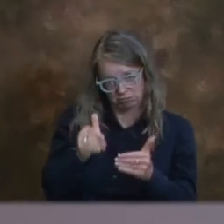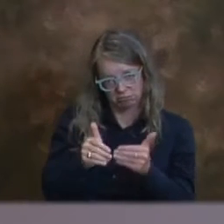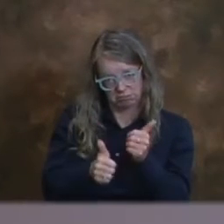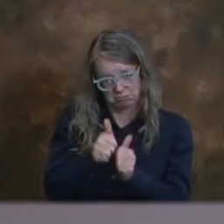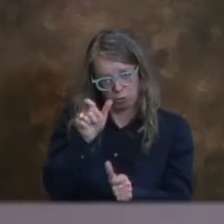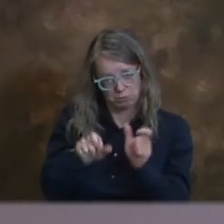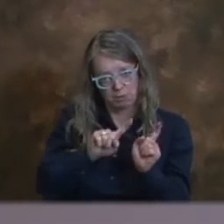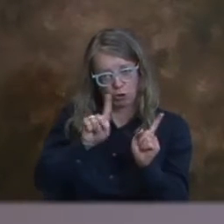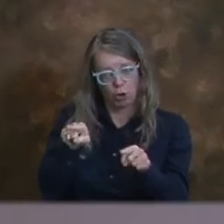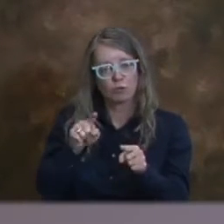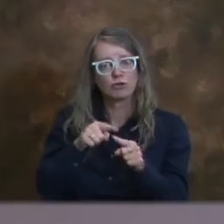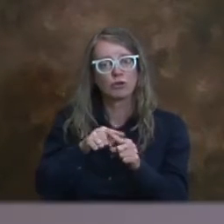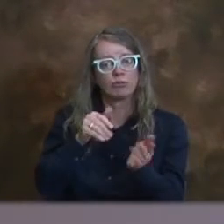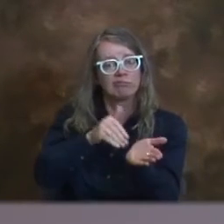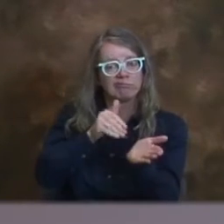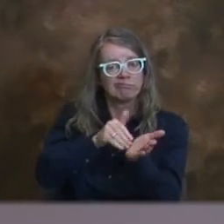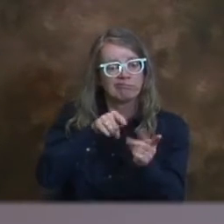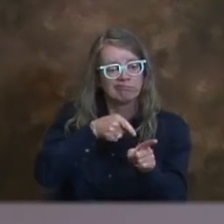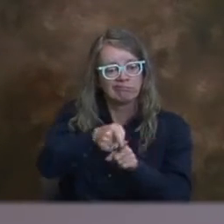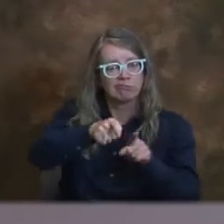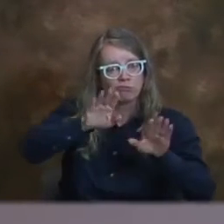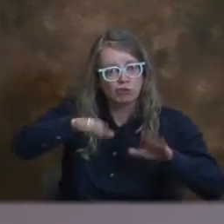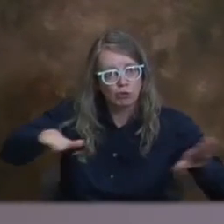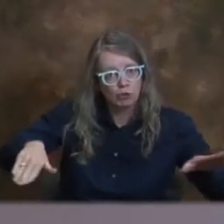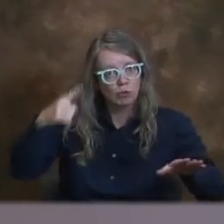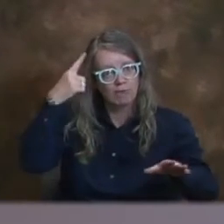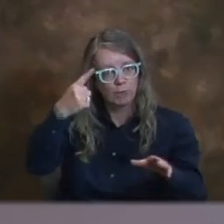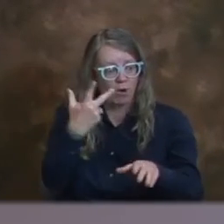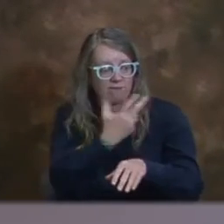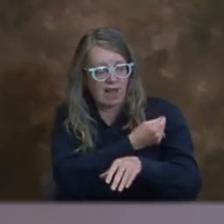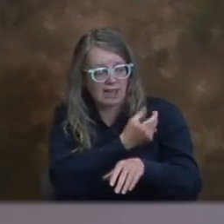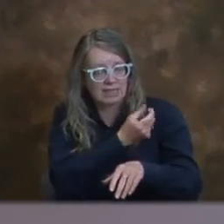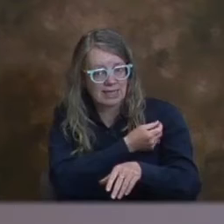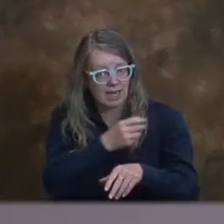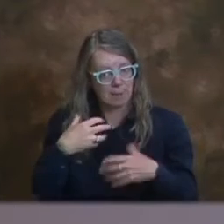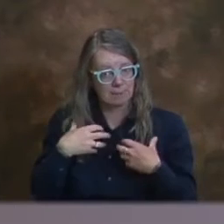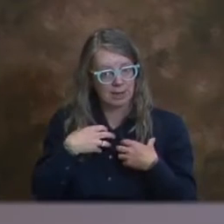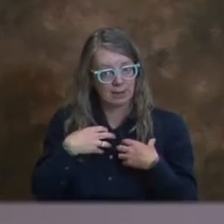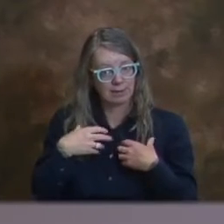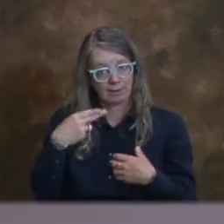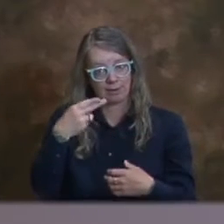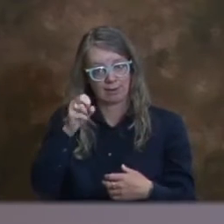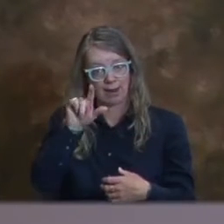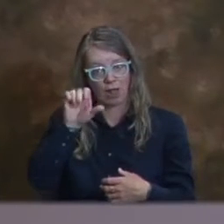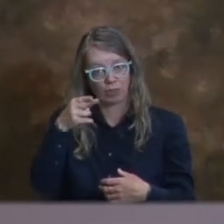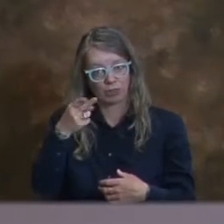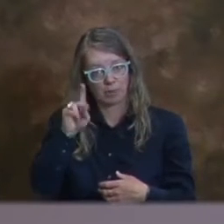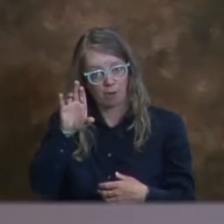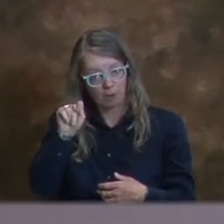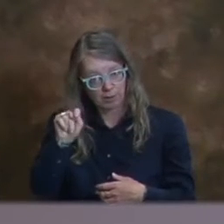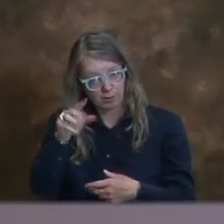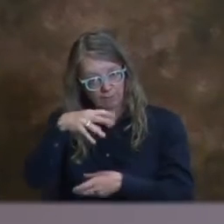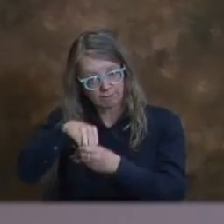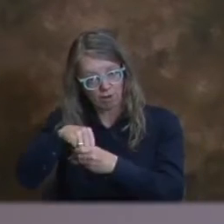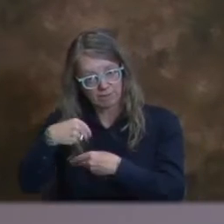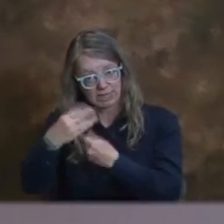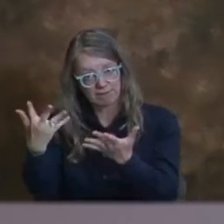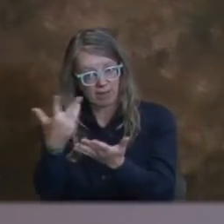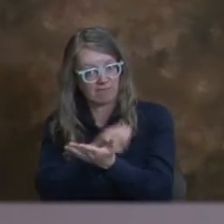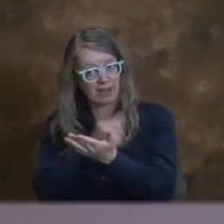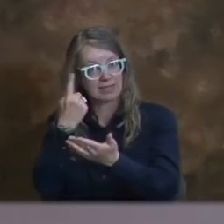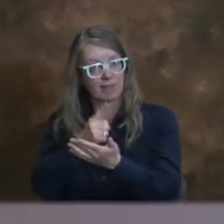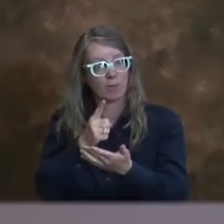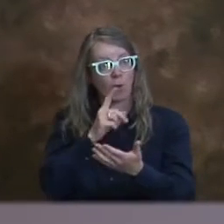de que la mayoría de las personas irían a una oficina de un pediatra o se va a involucrar el departamento de salud para repartir esas vacunas? ¿Cuál es el plan